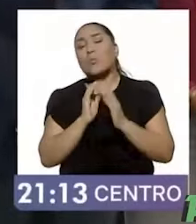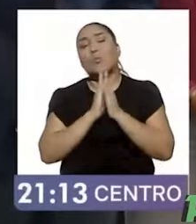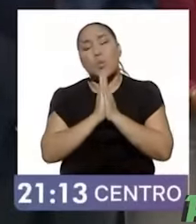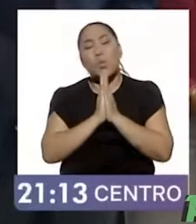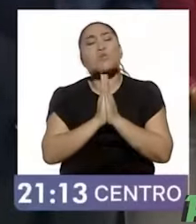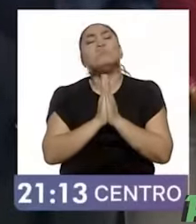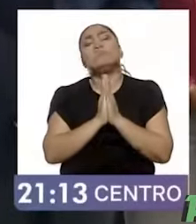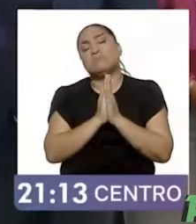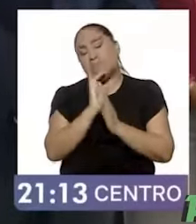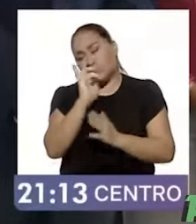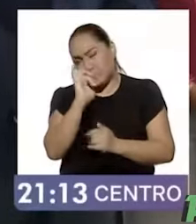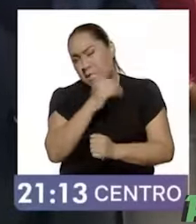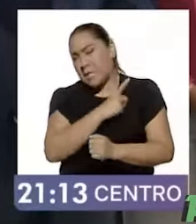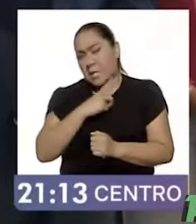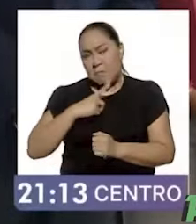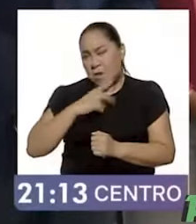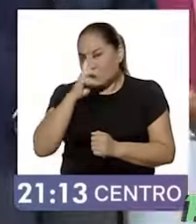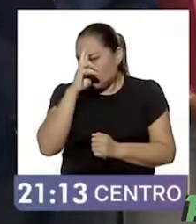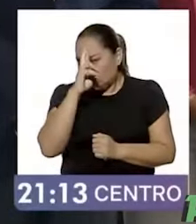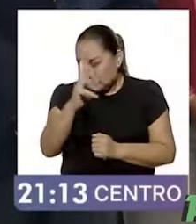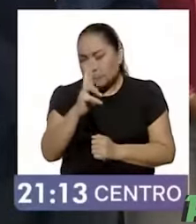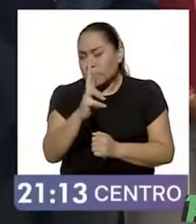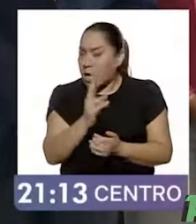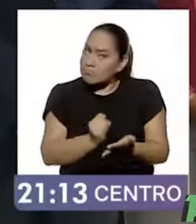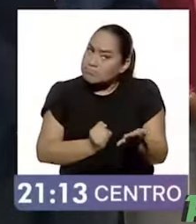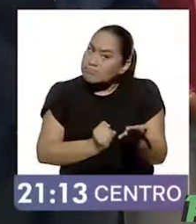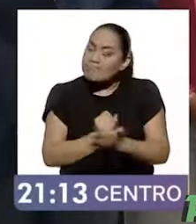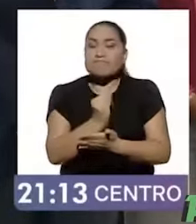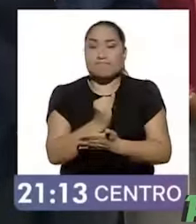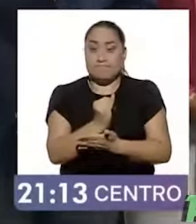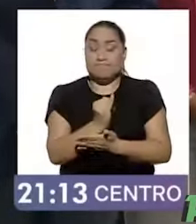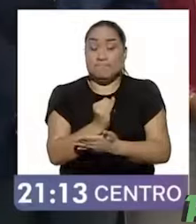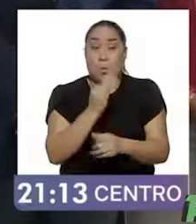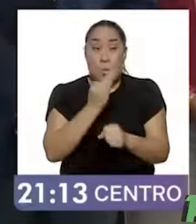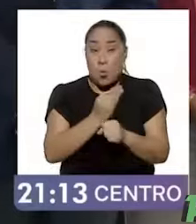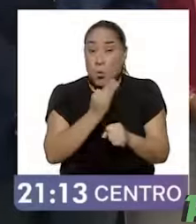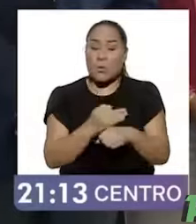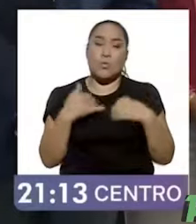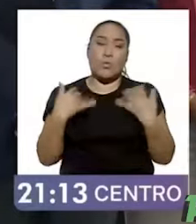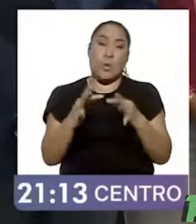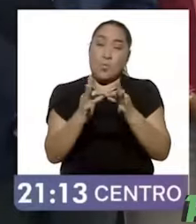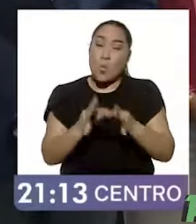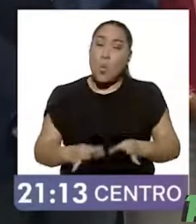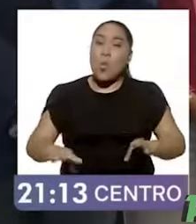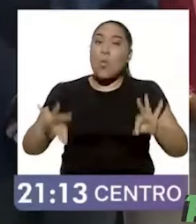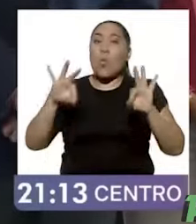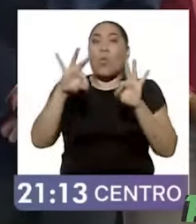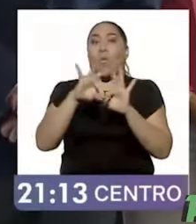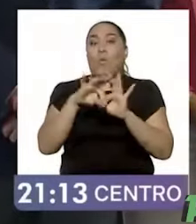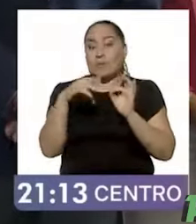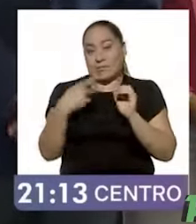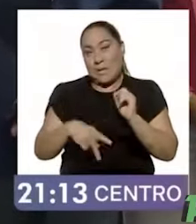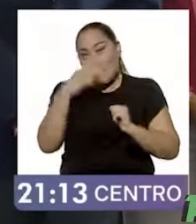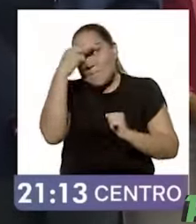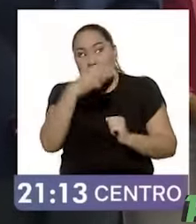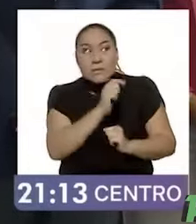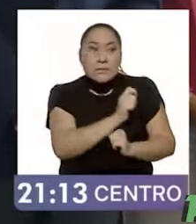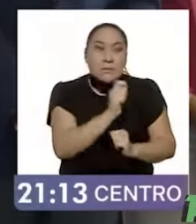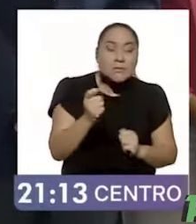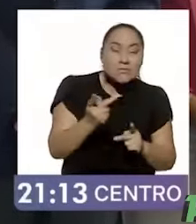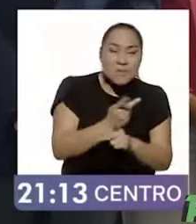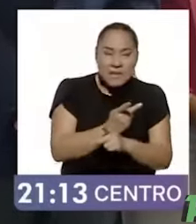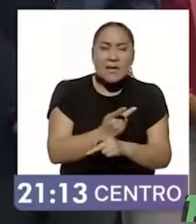siempre será respetuosa, pero firme, contundente. Estamos en el momento más importante que vive nuestro país, y lo hemos